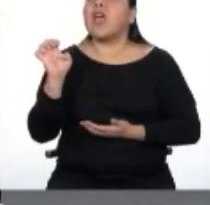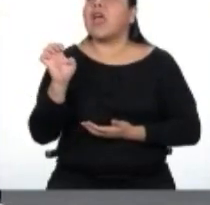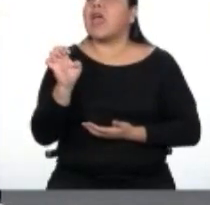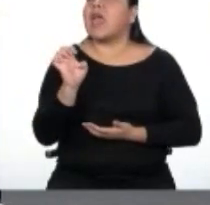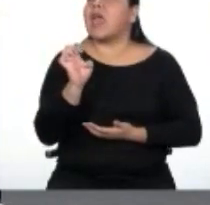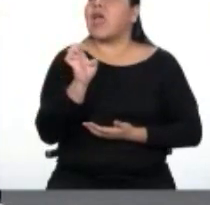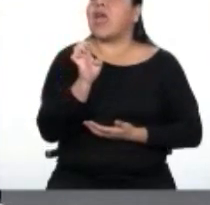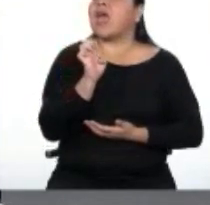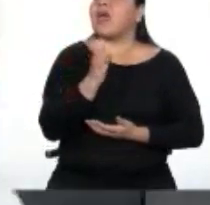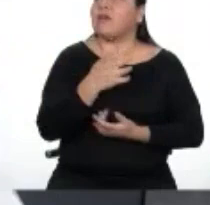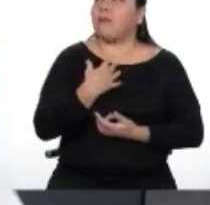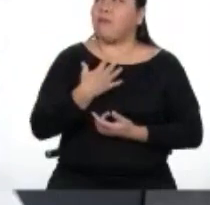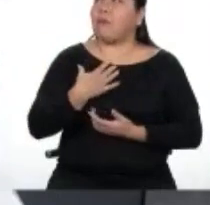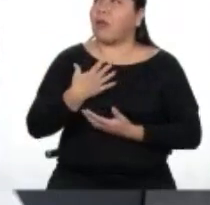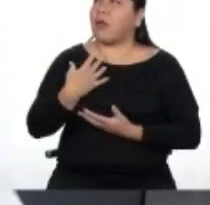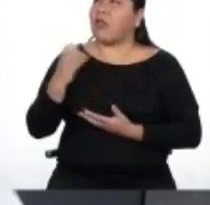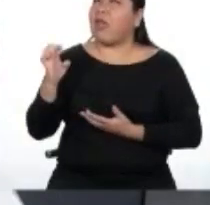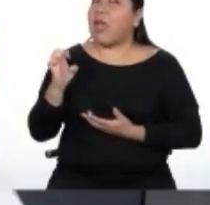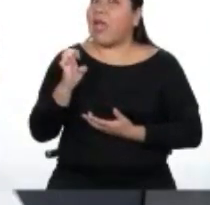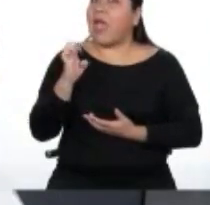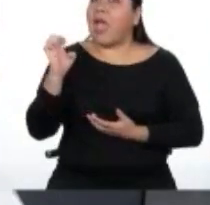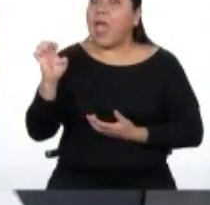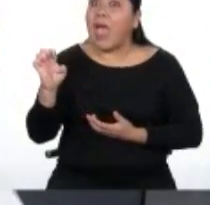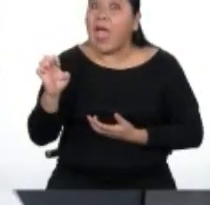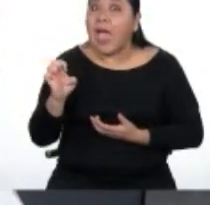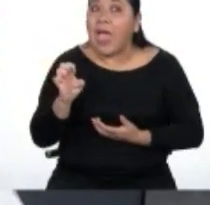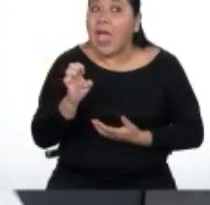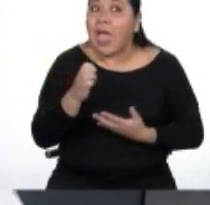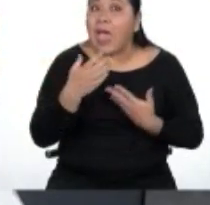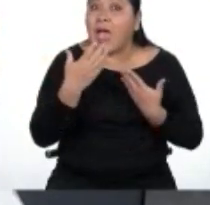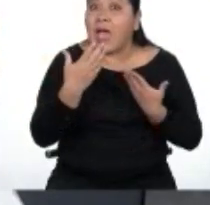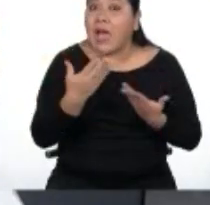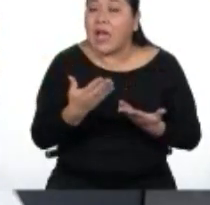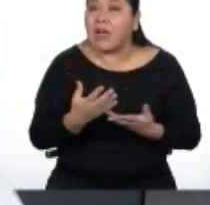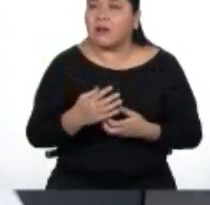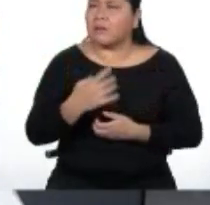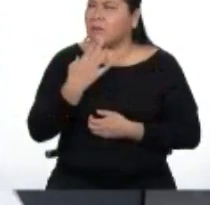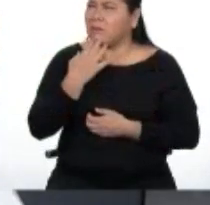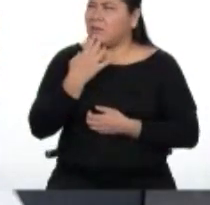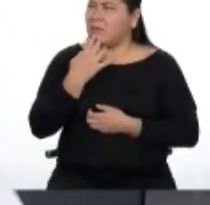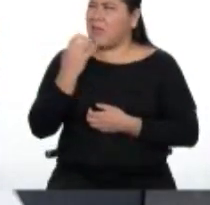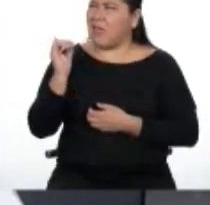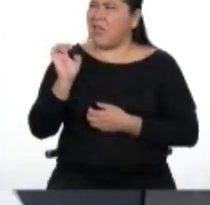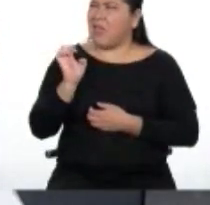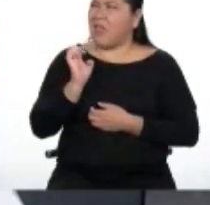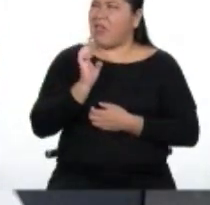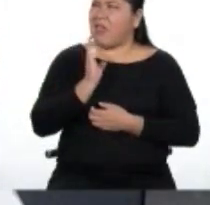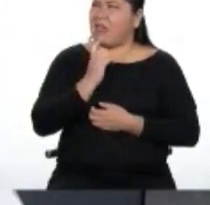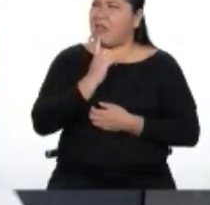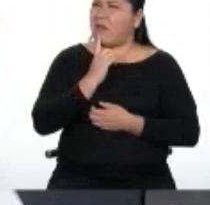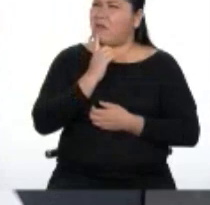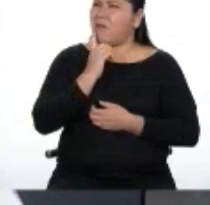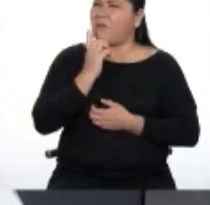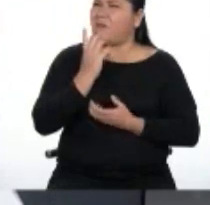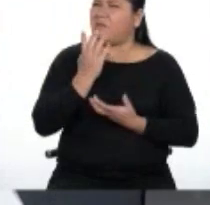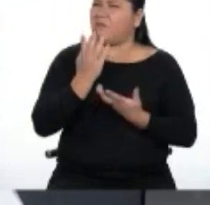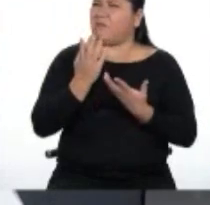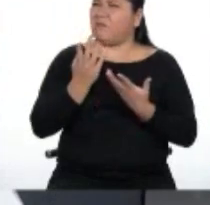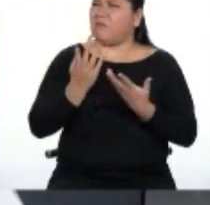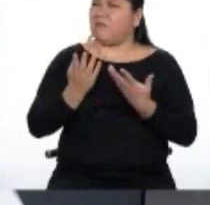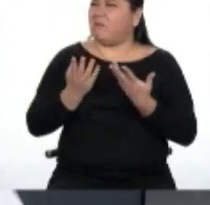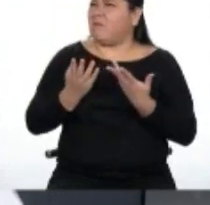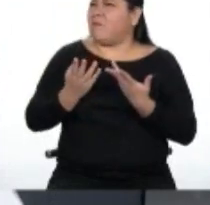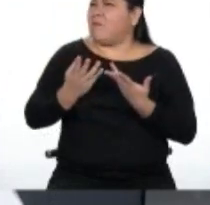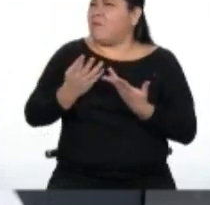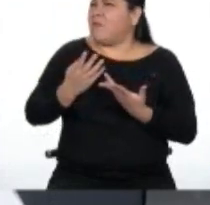Mis... Mis... Mis... Mis... Mis... Em... Em... Em... Em...